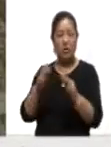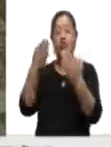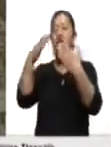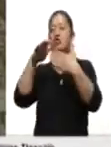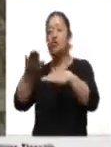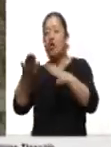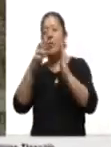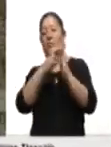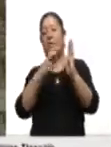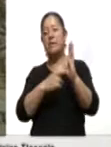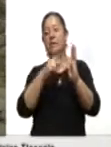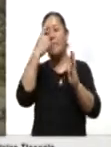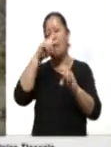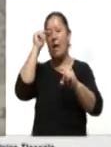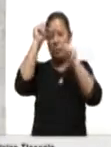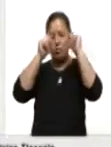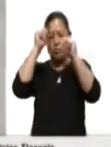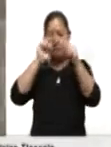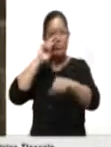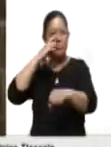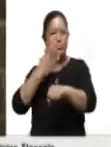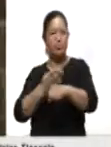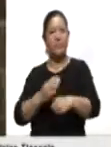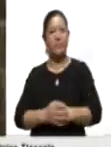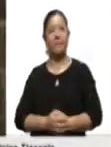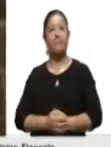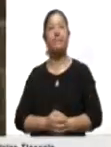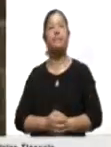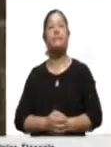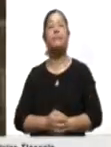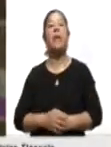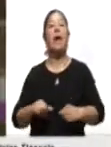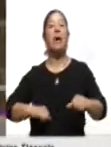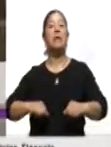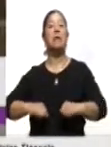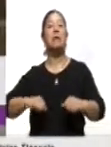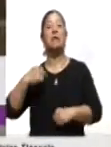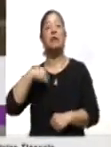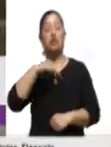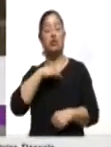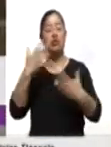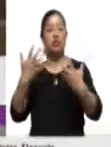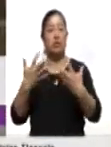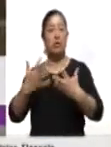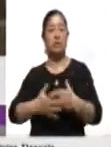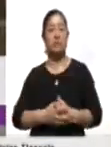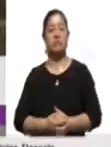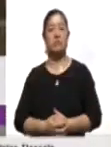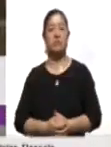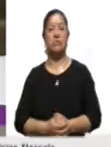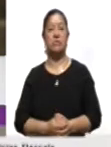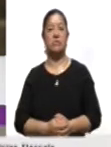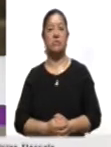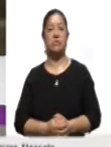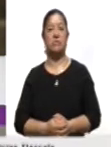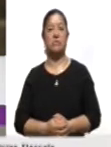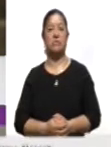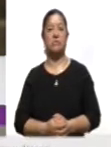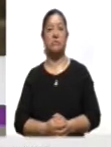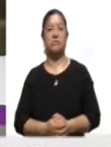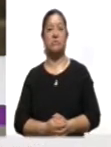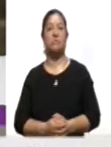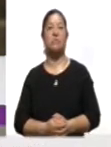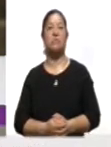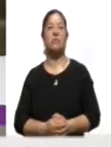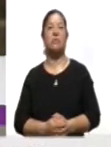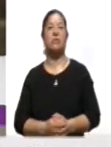implementan para un turismo responsable. Son las acciones que tenemos que realizar, tanto como prestadores de servicios